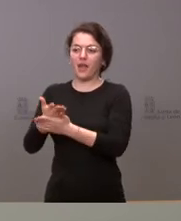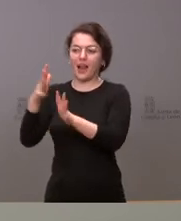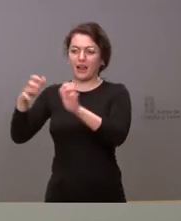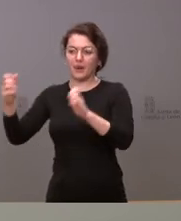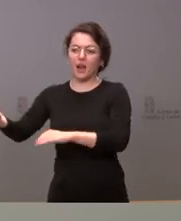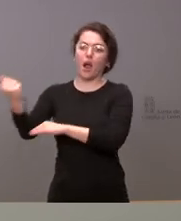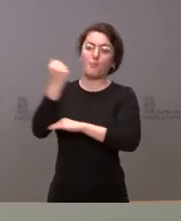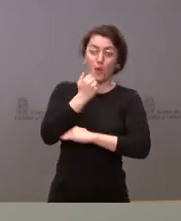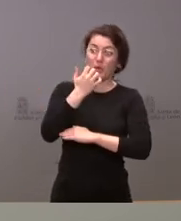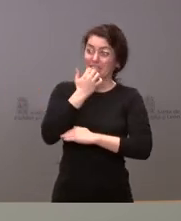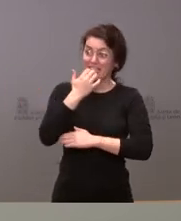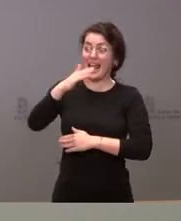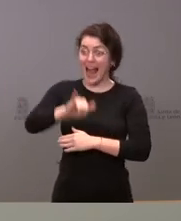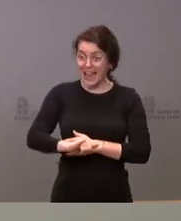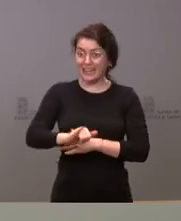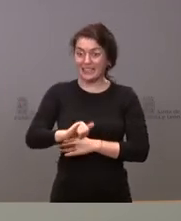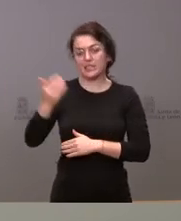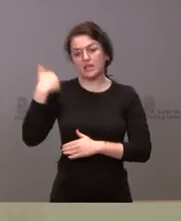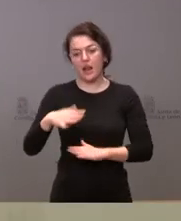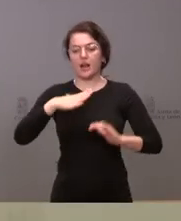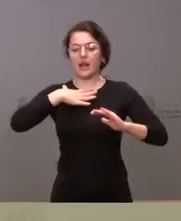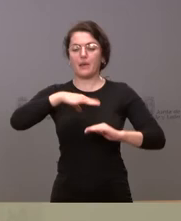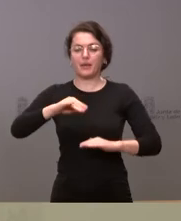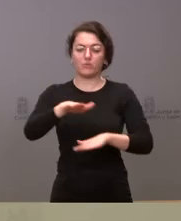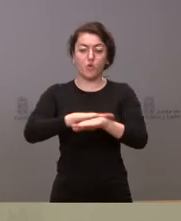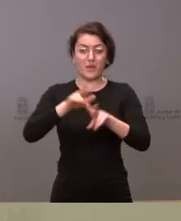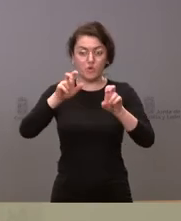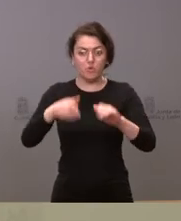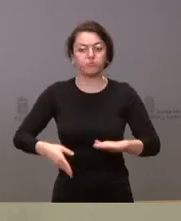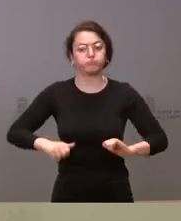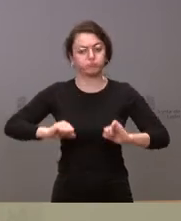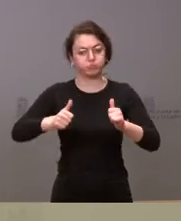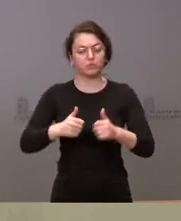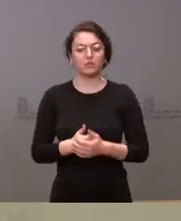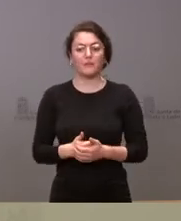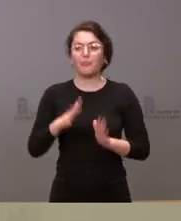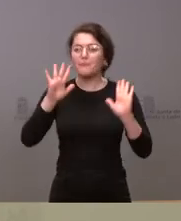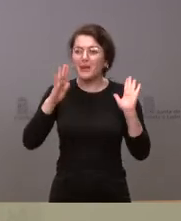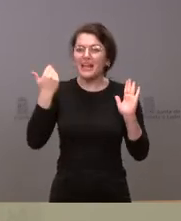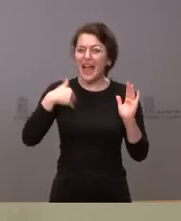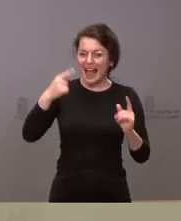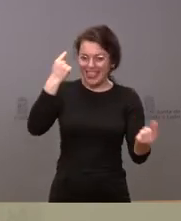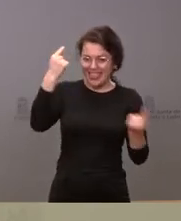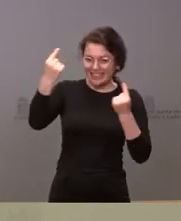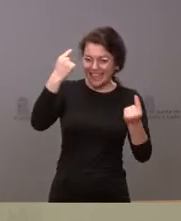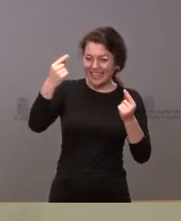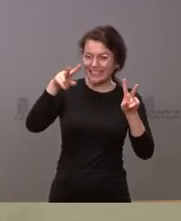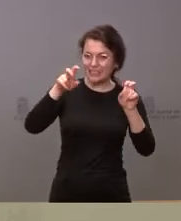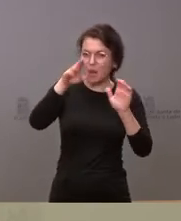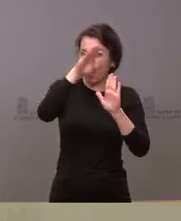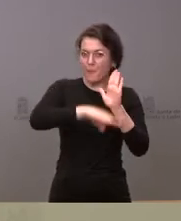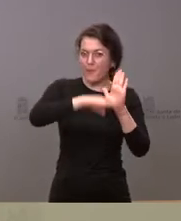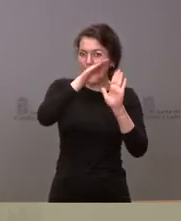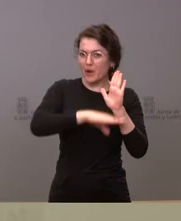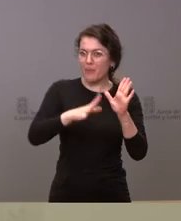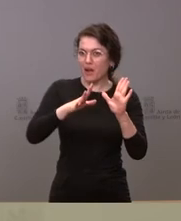pues desarrollar la acción del nuevo gobierno Sí, perdona que insista ¿ya no hay flecos pendientes de cerrar del programa de gobierno conjunto de los dos